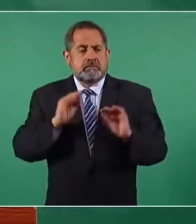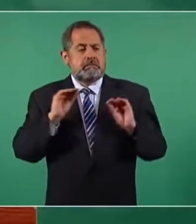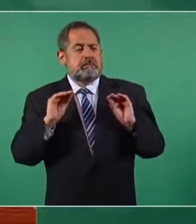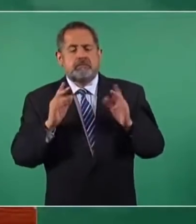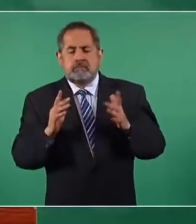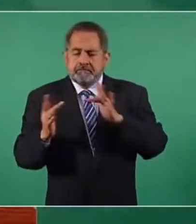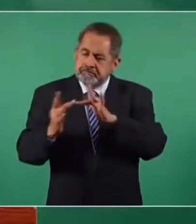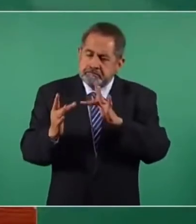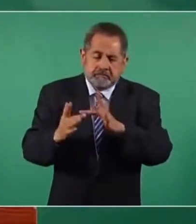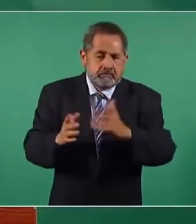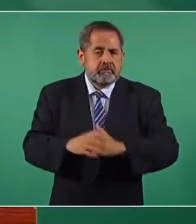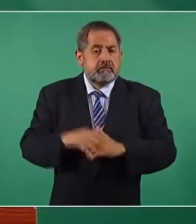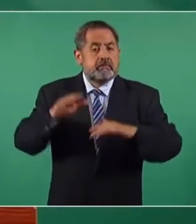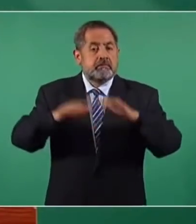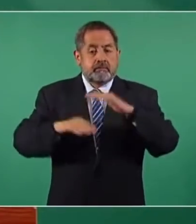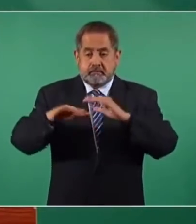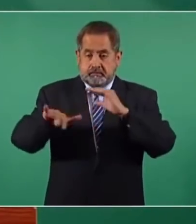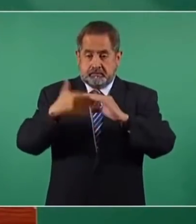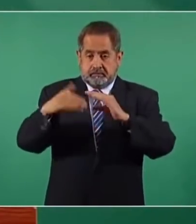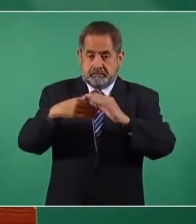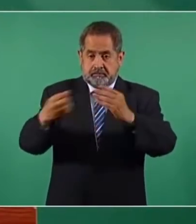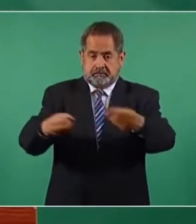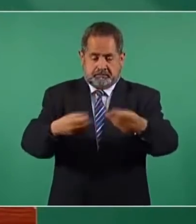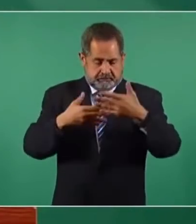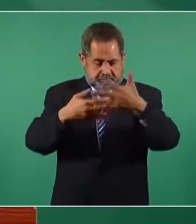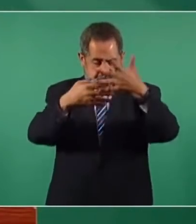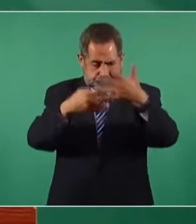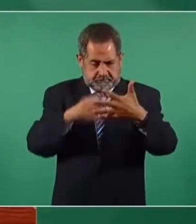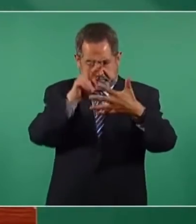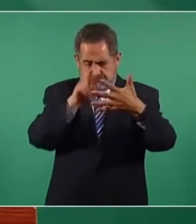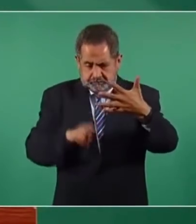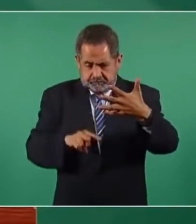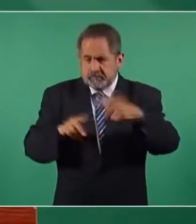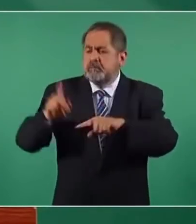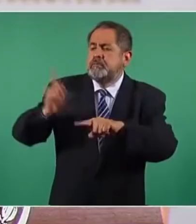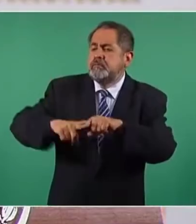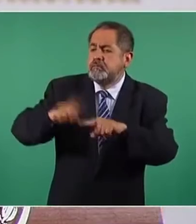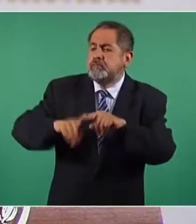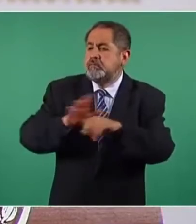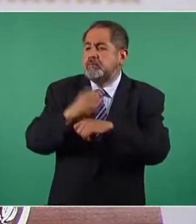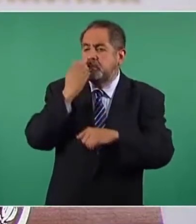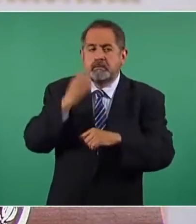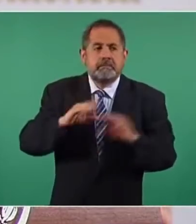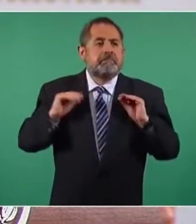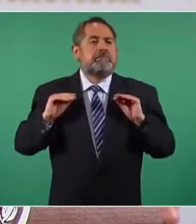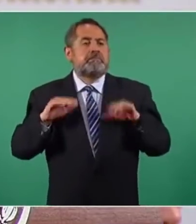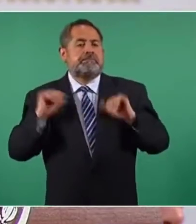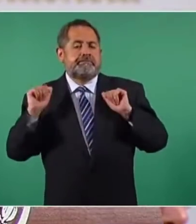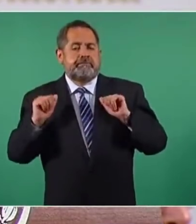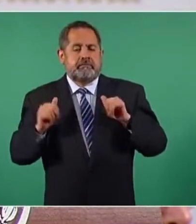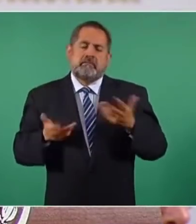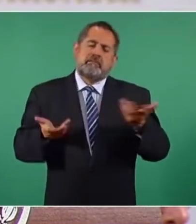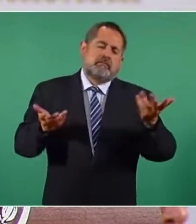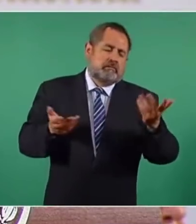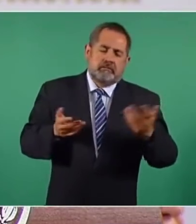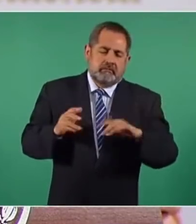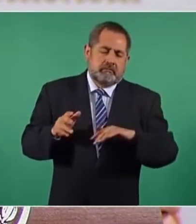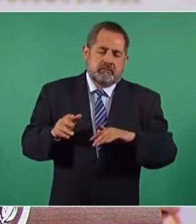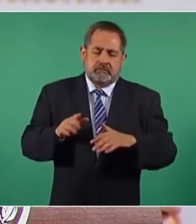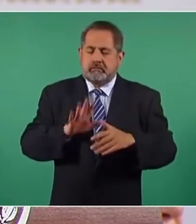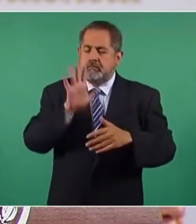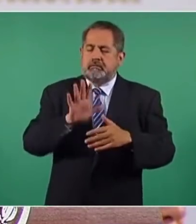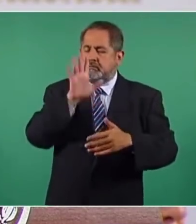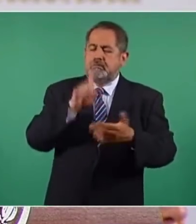hay ocasiones que mandan algún mensaje y cuando les decimos, dime en qué escuela, ya no nos dicen nada. Y entonces, eso ya queda como,